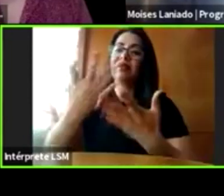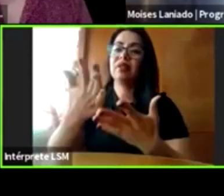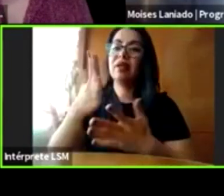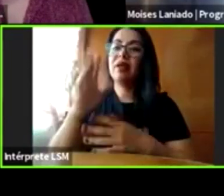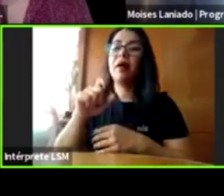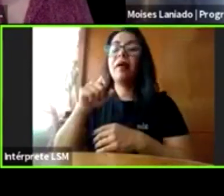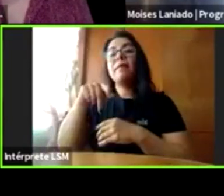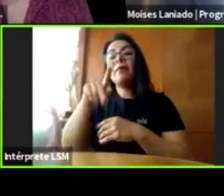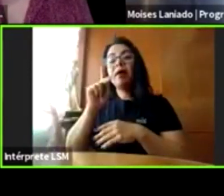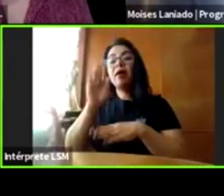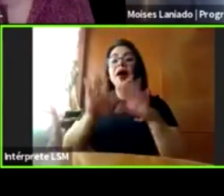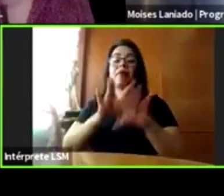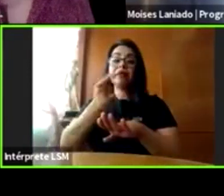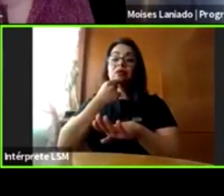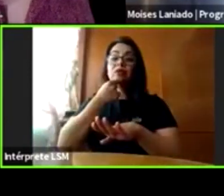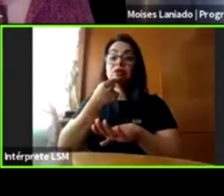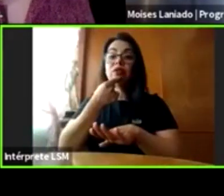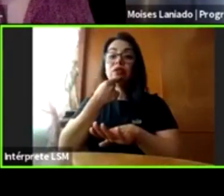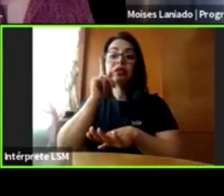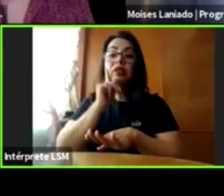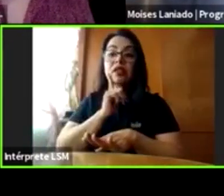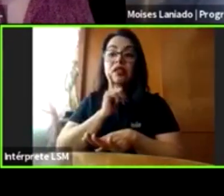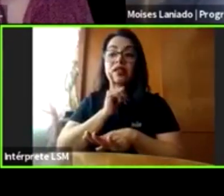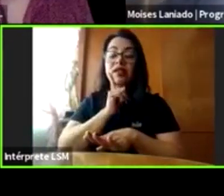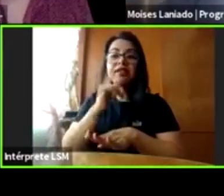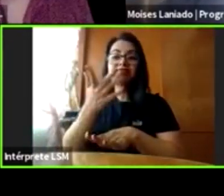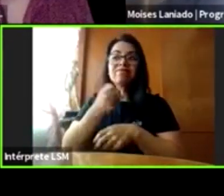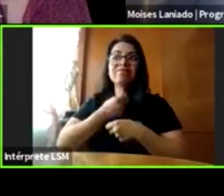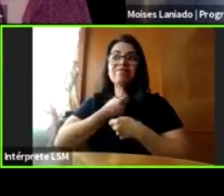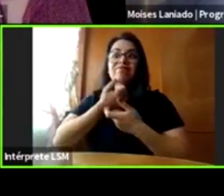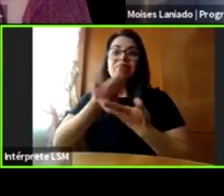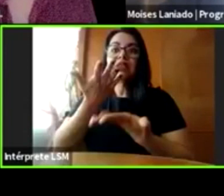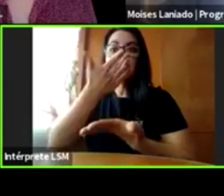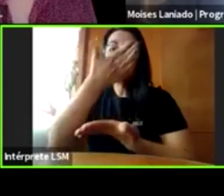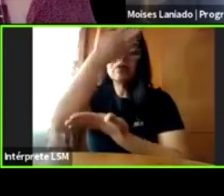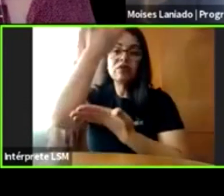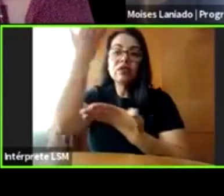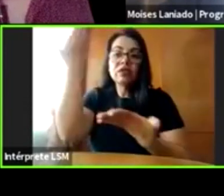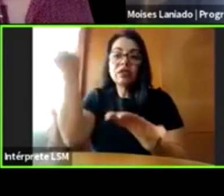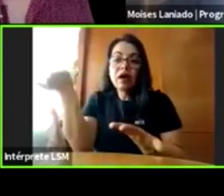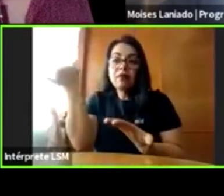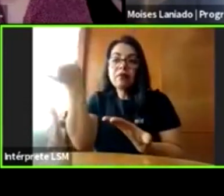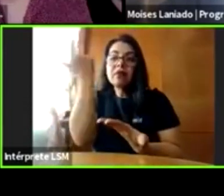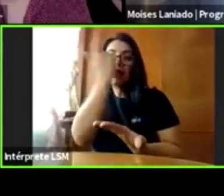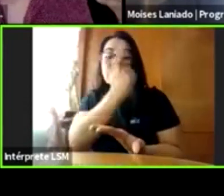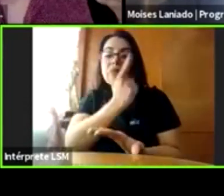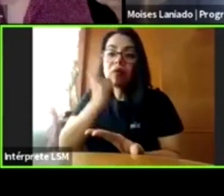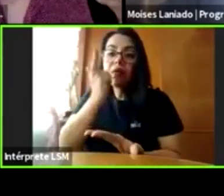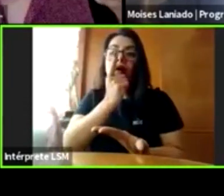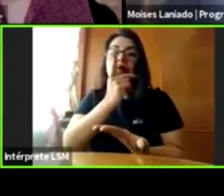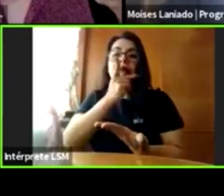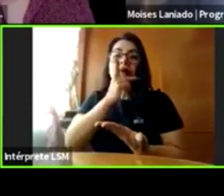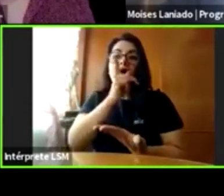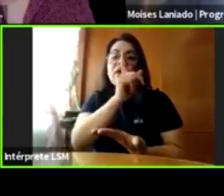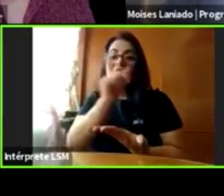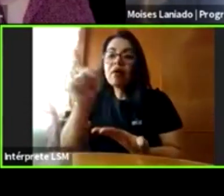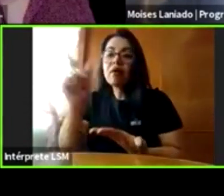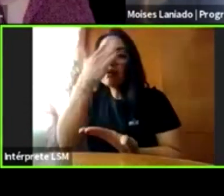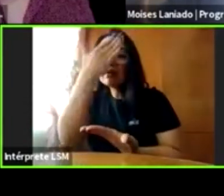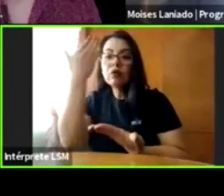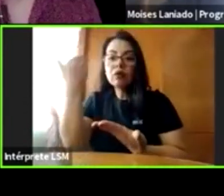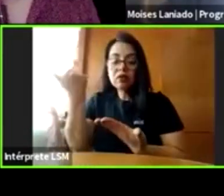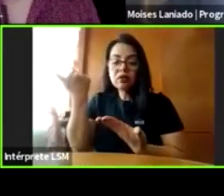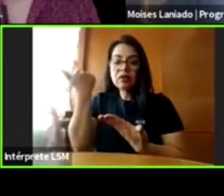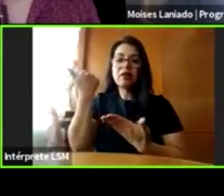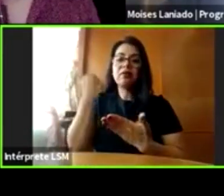no tienen el lenguaje para poder hablar del tema, una de las cosas que nos debemos de quitar también esta idea es que hablarles a